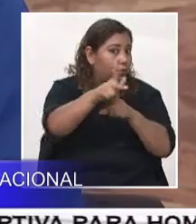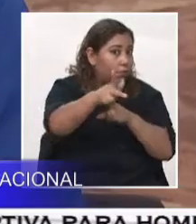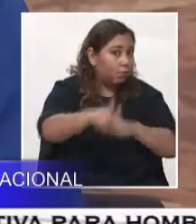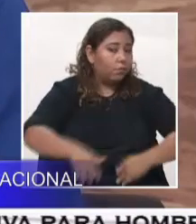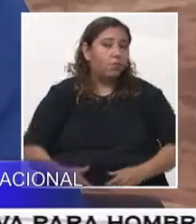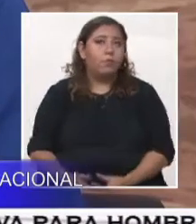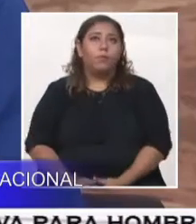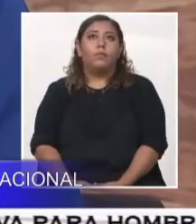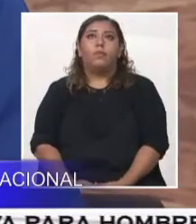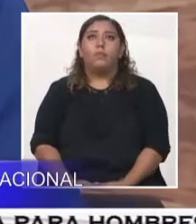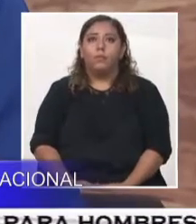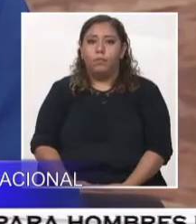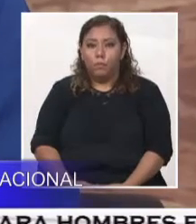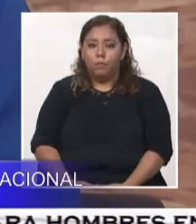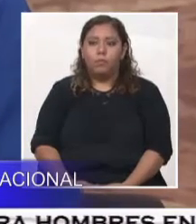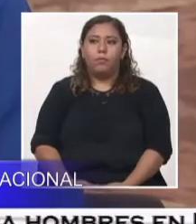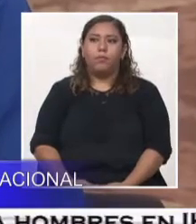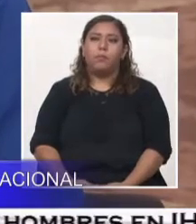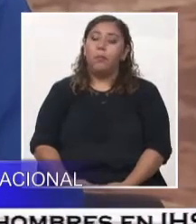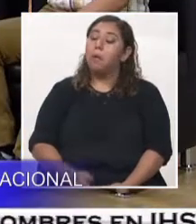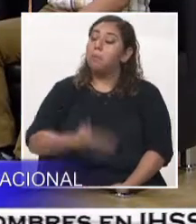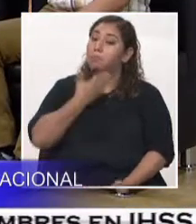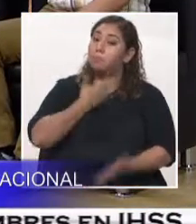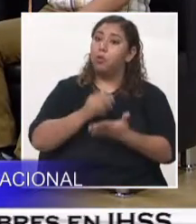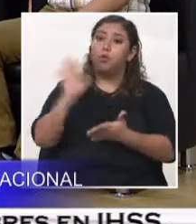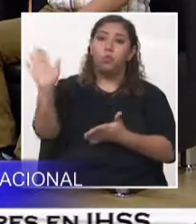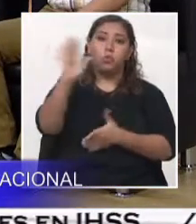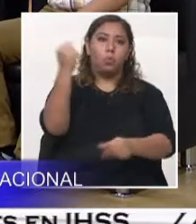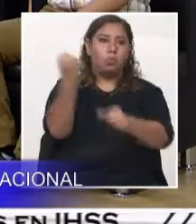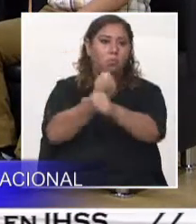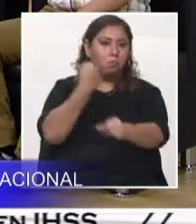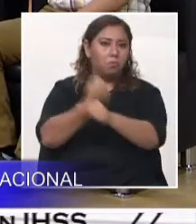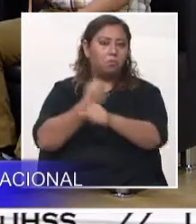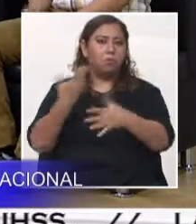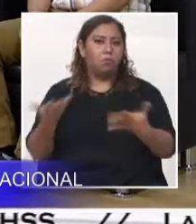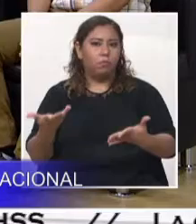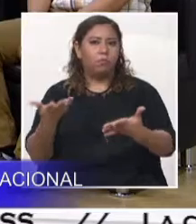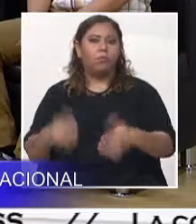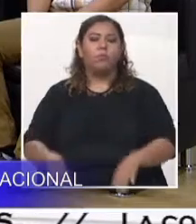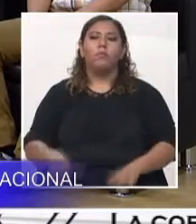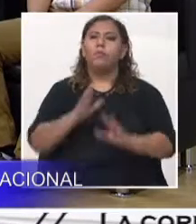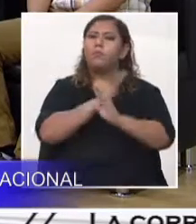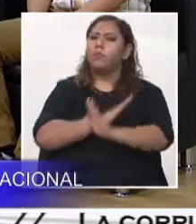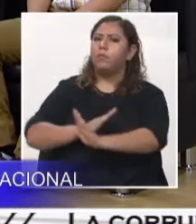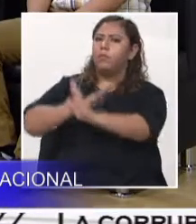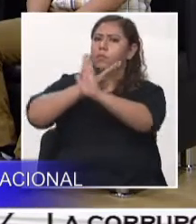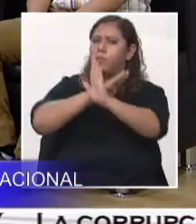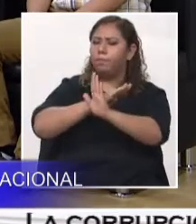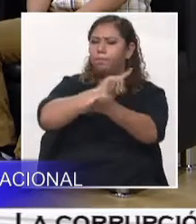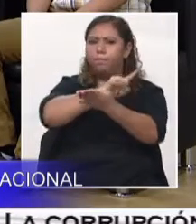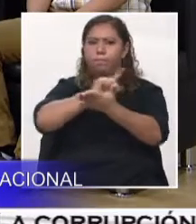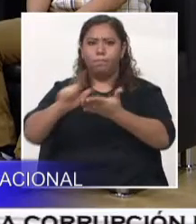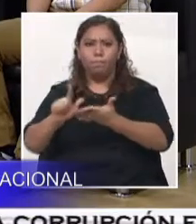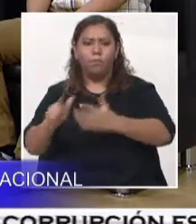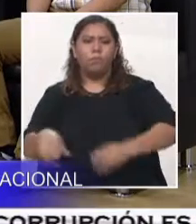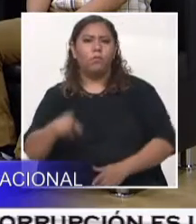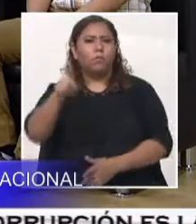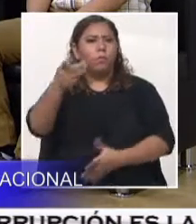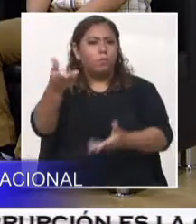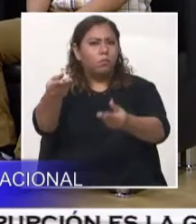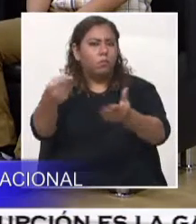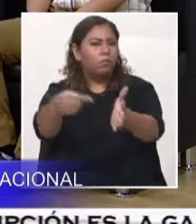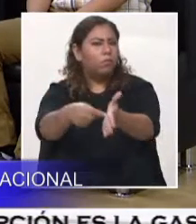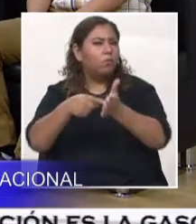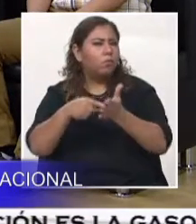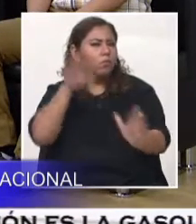bastante alto. Claro, incluso para los trabajos de ustedes con normas de higiene y normas de seguridad. Veamos, ustedes nos han traído imágenes de